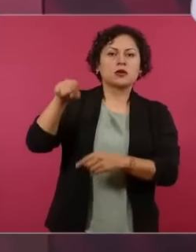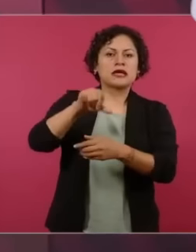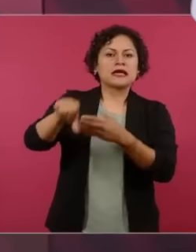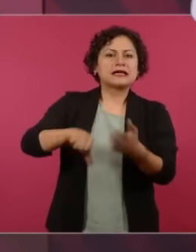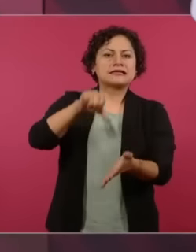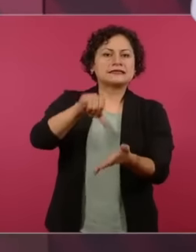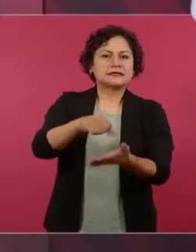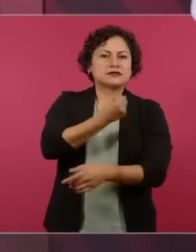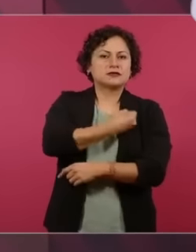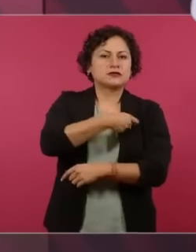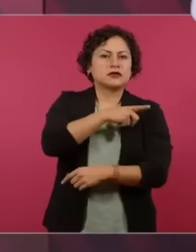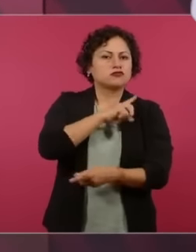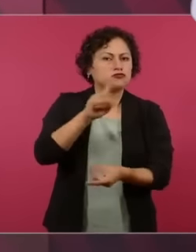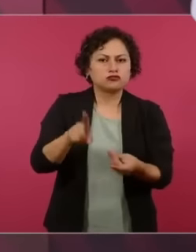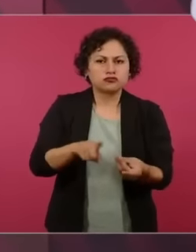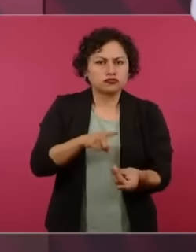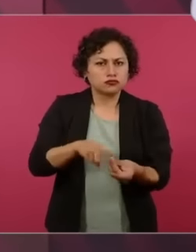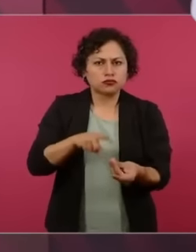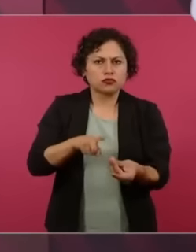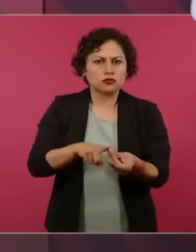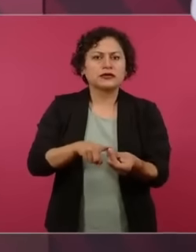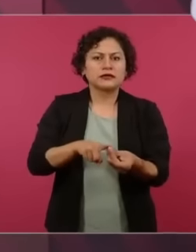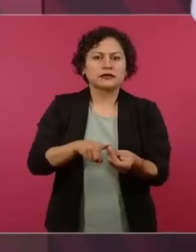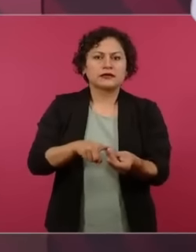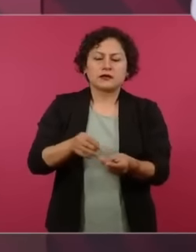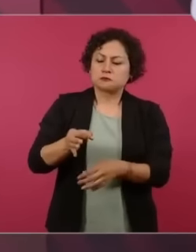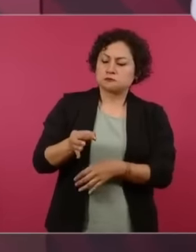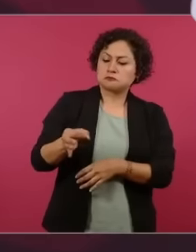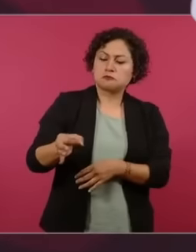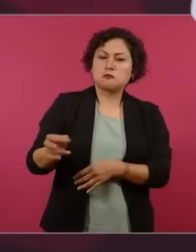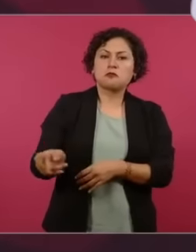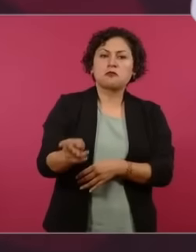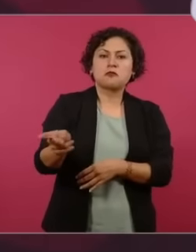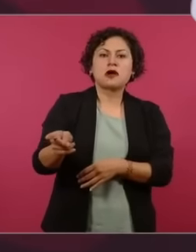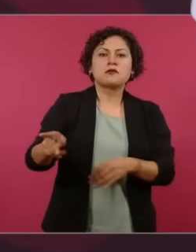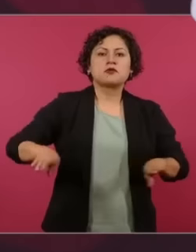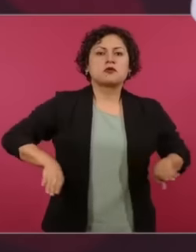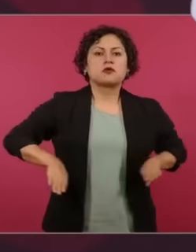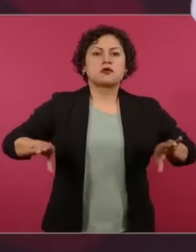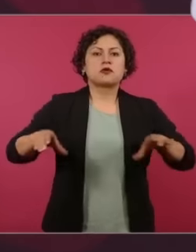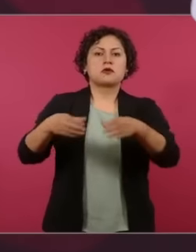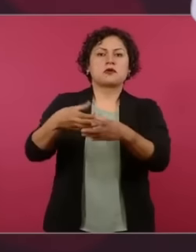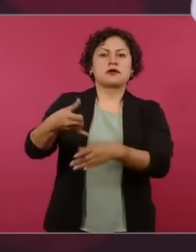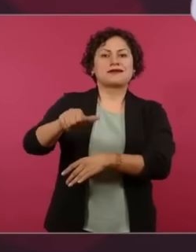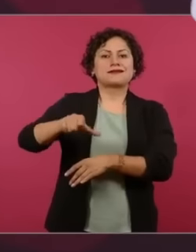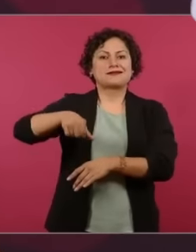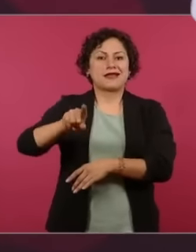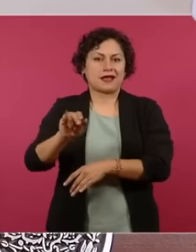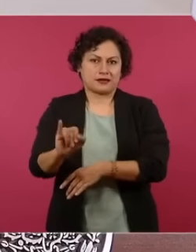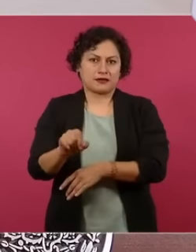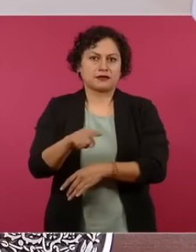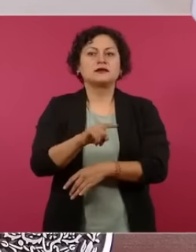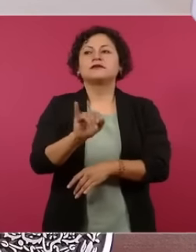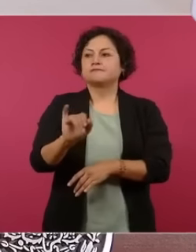participantes integrantes en el programa de jóvenes construyendo el futuro en este año 2024